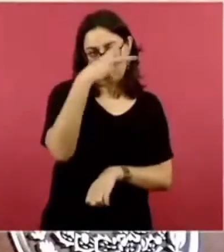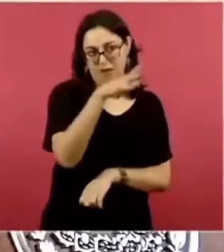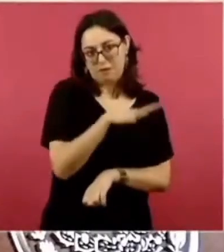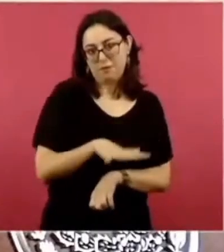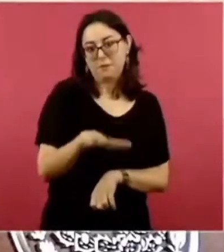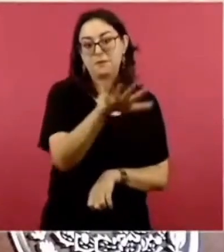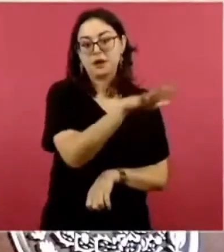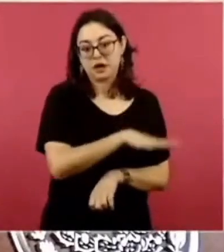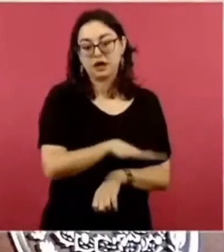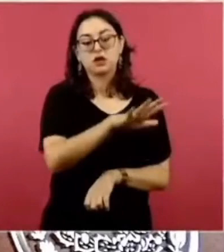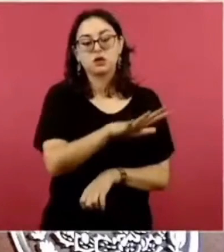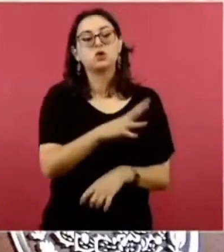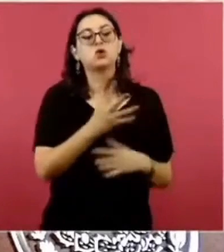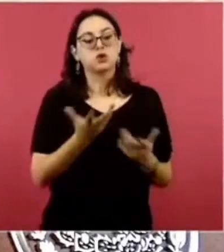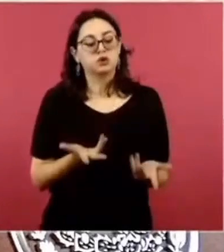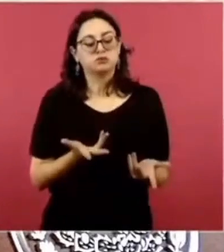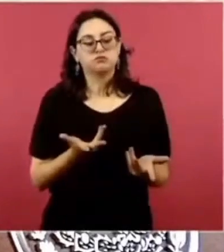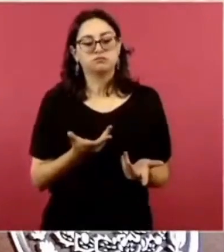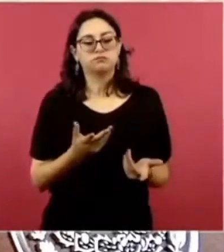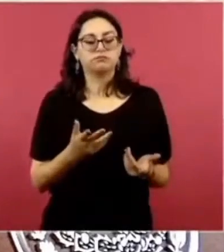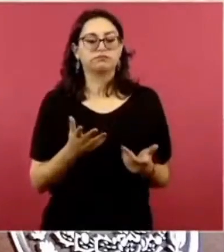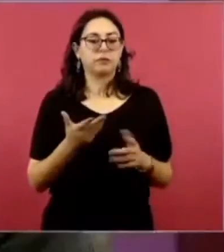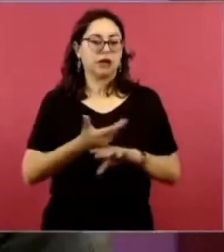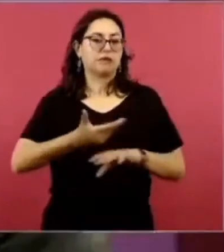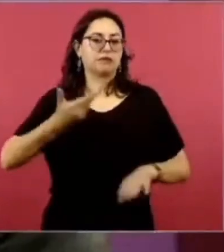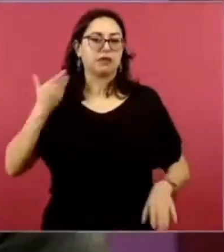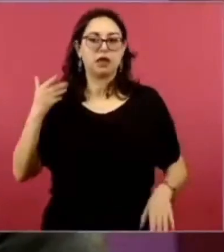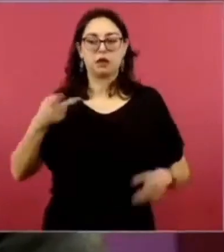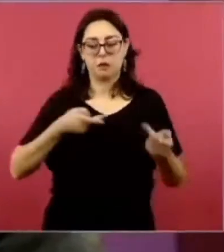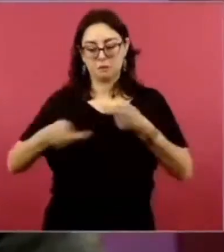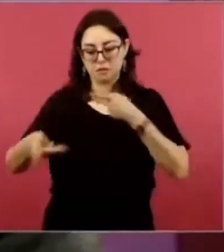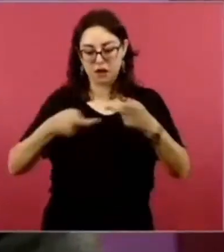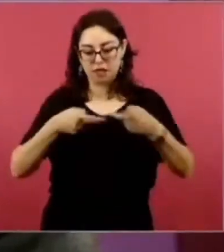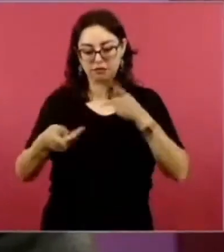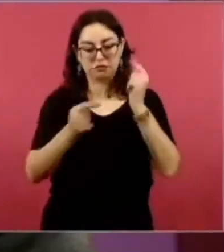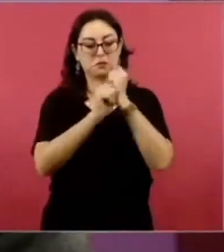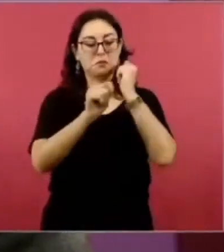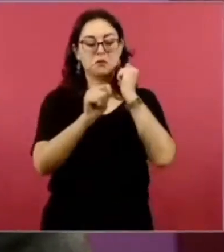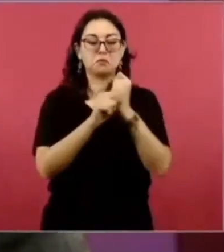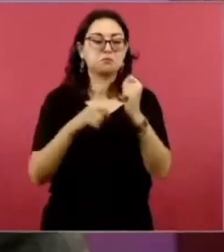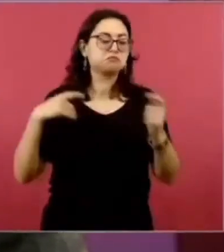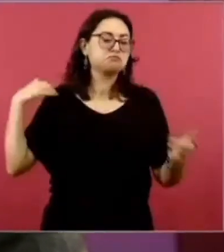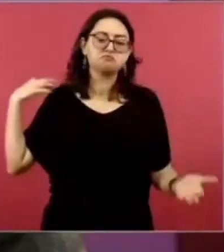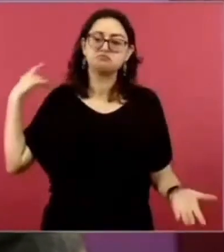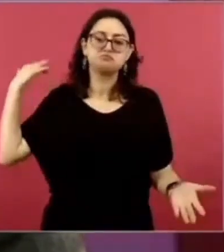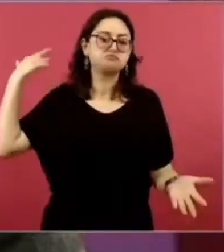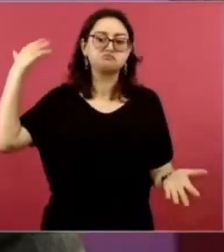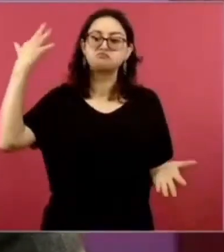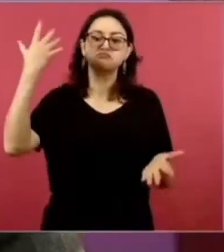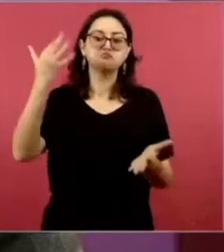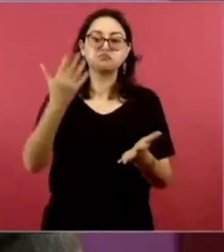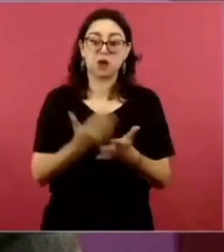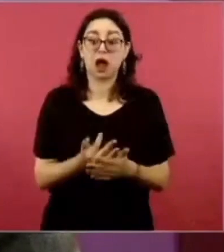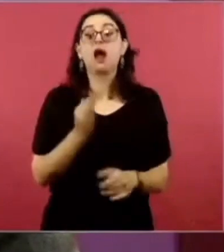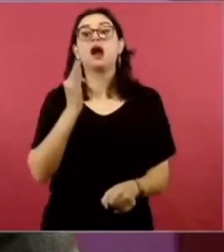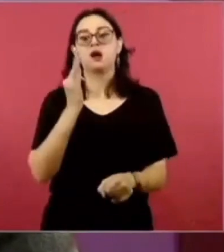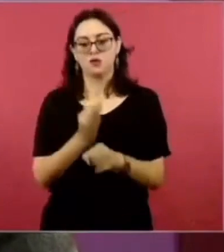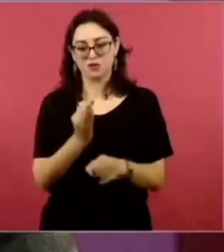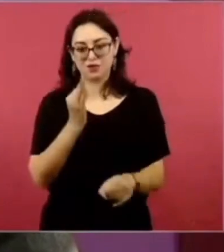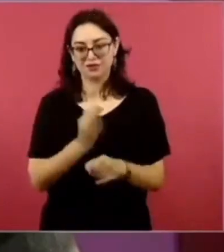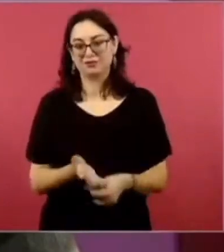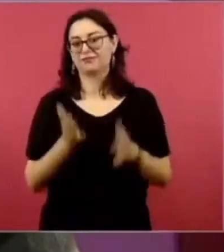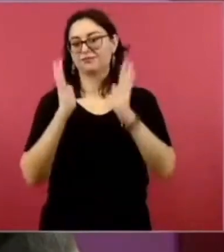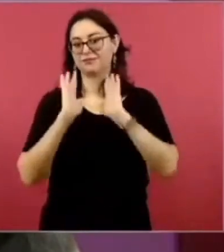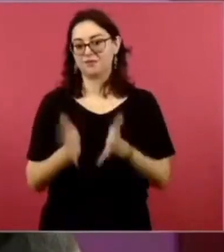específica para un sistema de transporte de esta naturaleza y estamos aprovechando ese carril central para